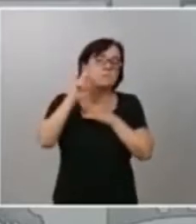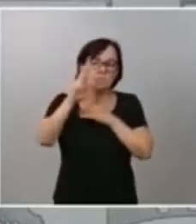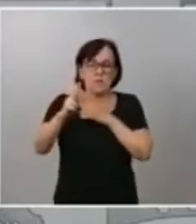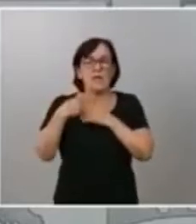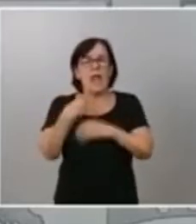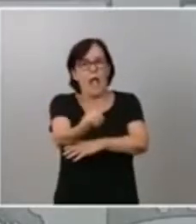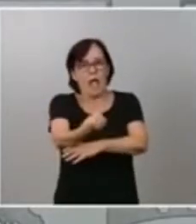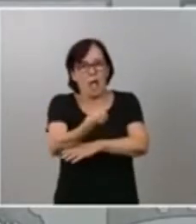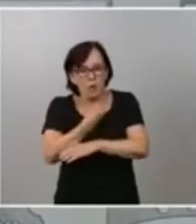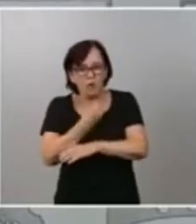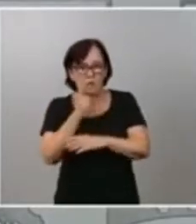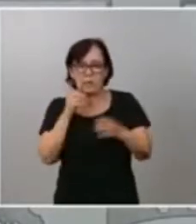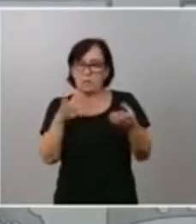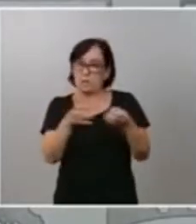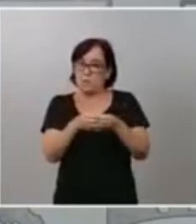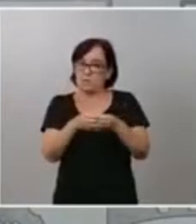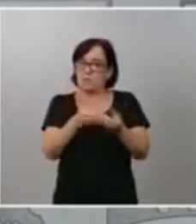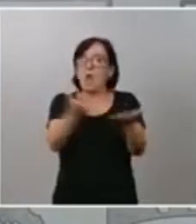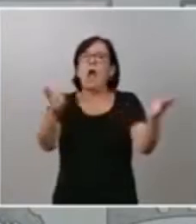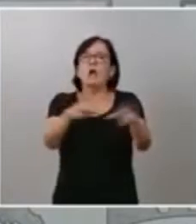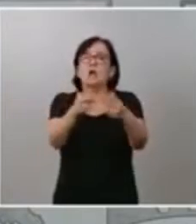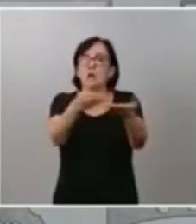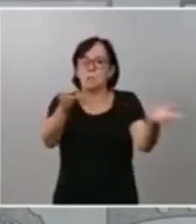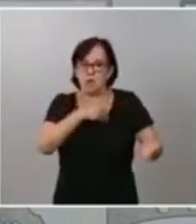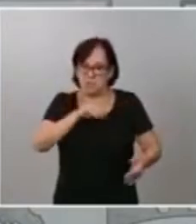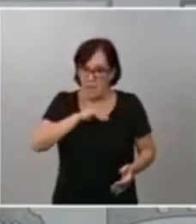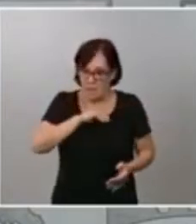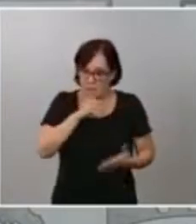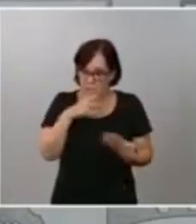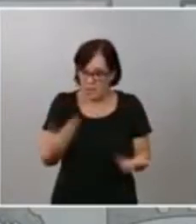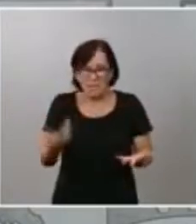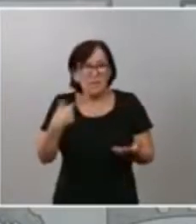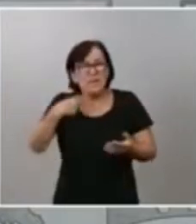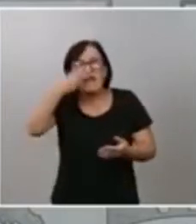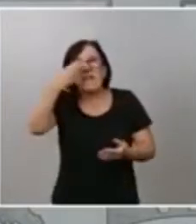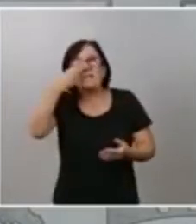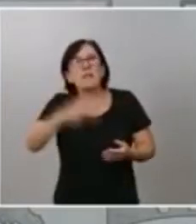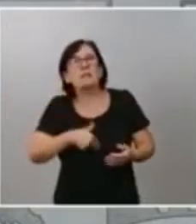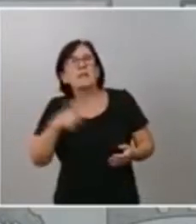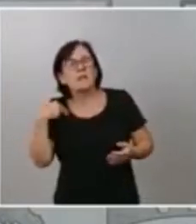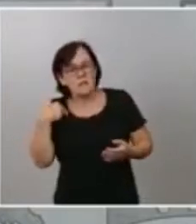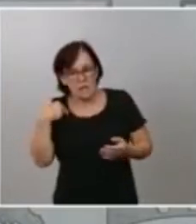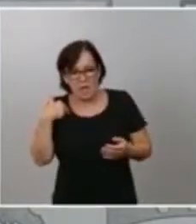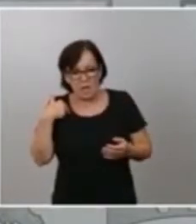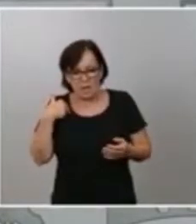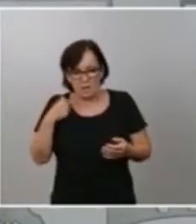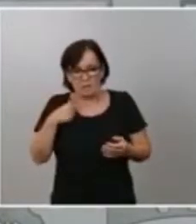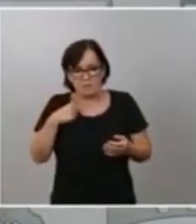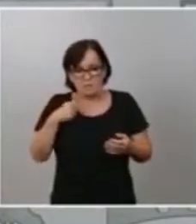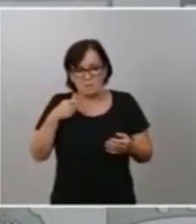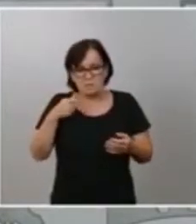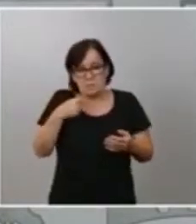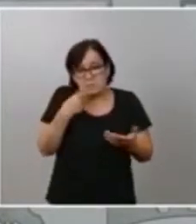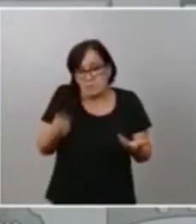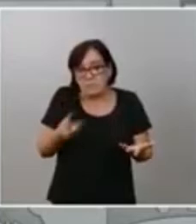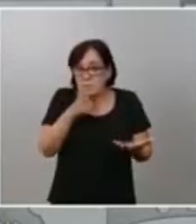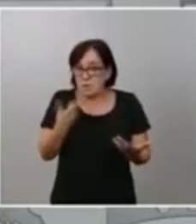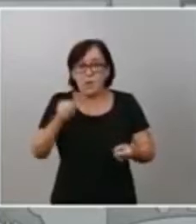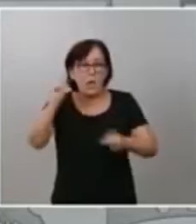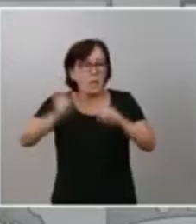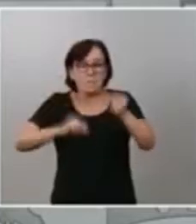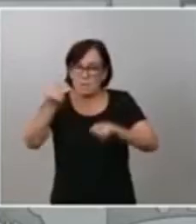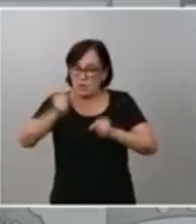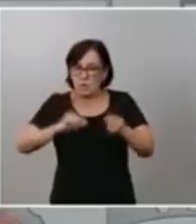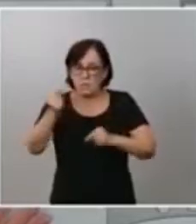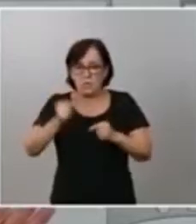En definitiva, cuando se trata del interés general, del interés nacional, yo diría, como estos presupuestos de la